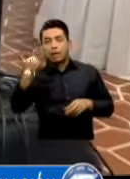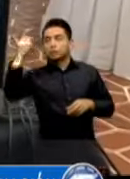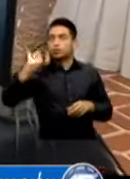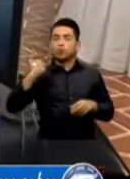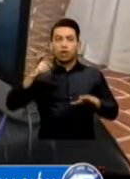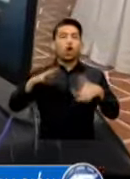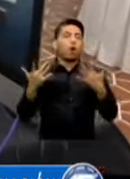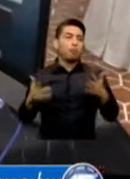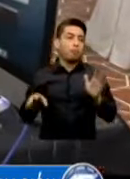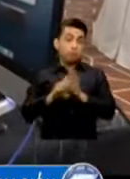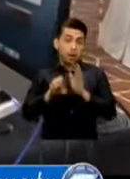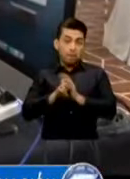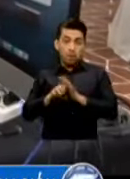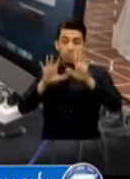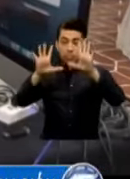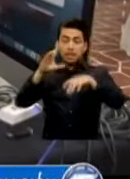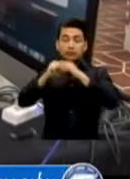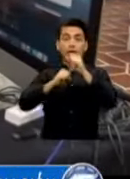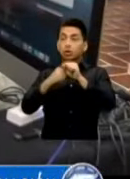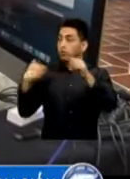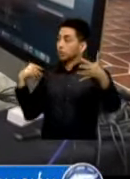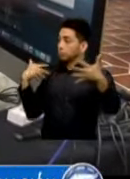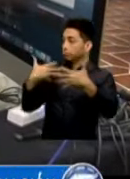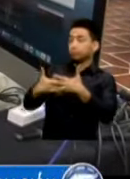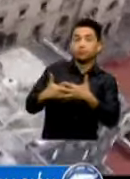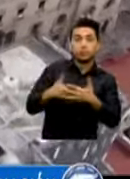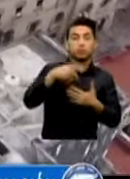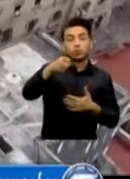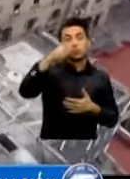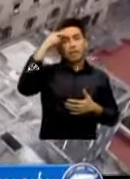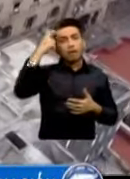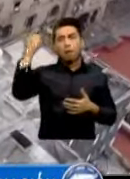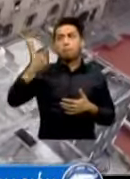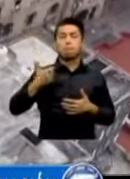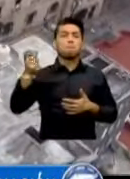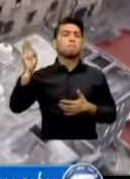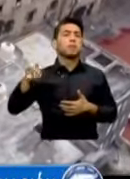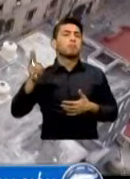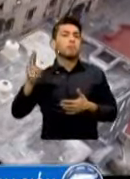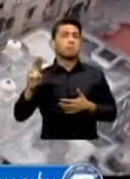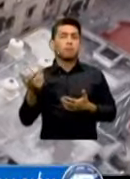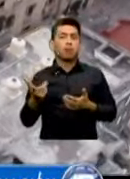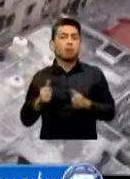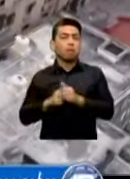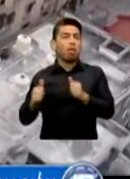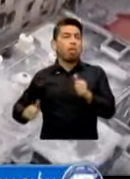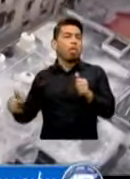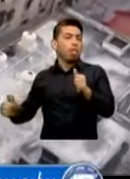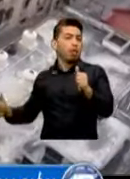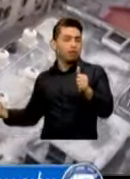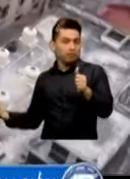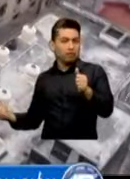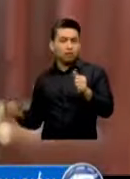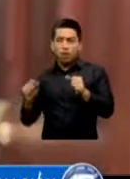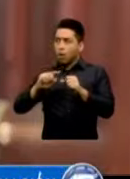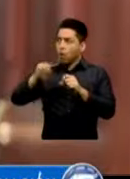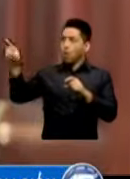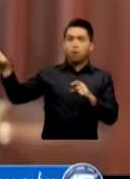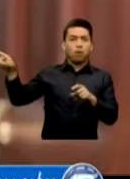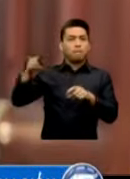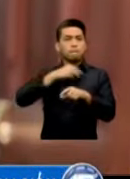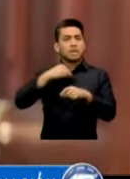Acá No habían tenido Una mejora En su salario Y se habían Quedado atrás Con respecto A otros ministerios Es un hecho